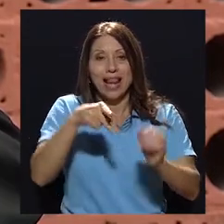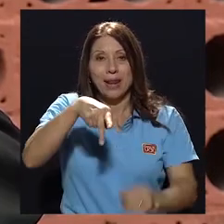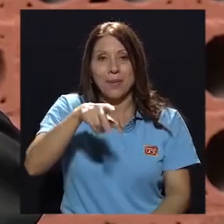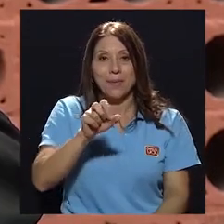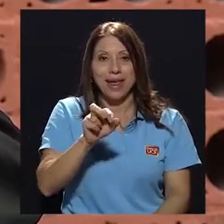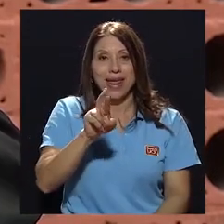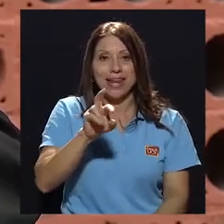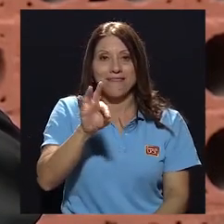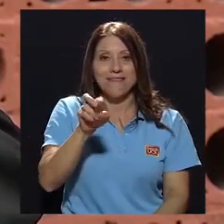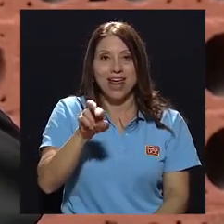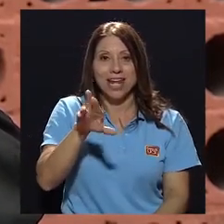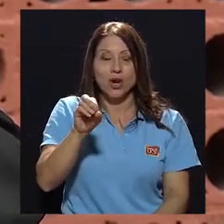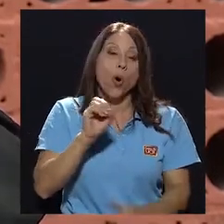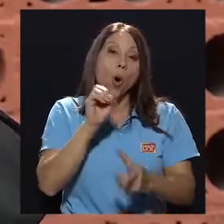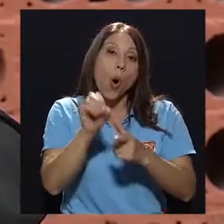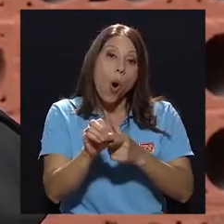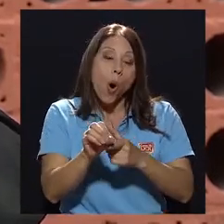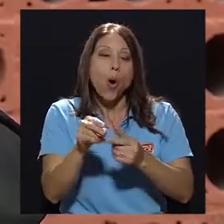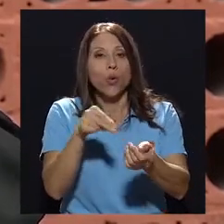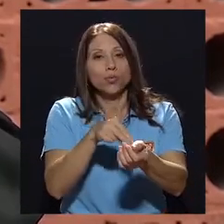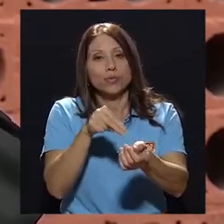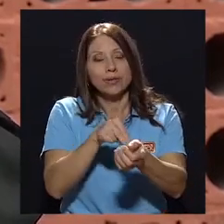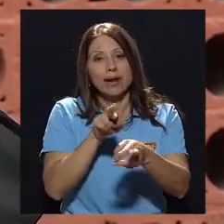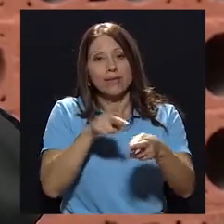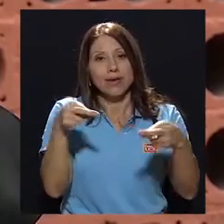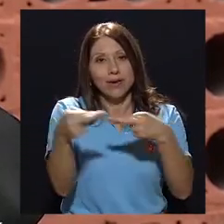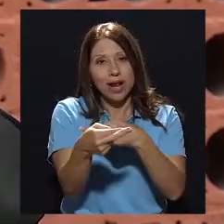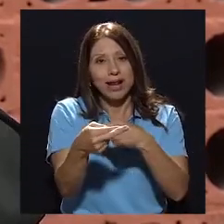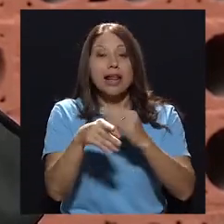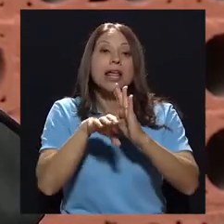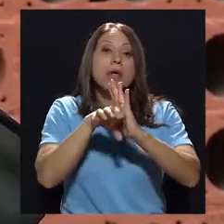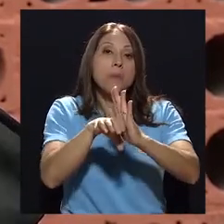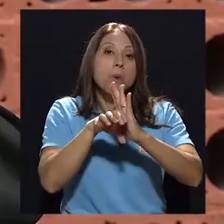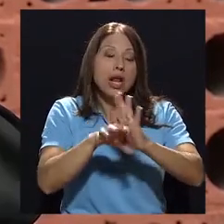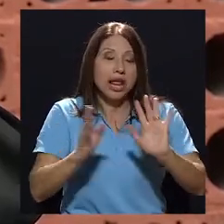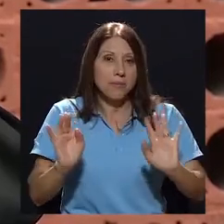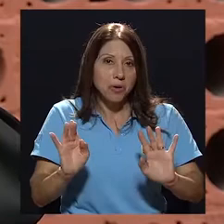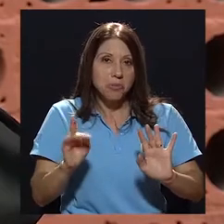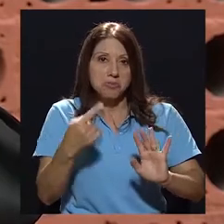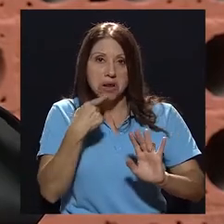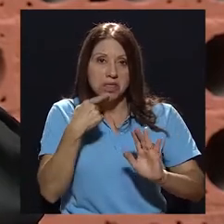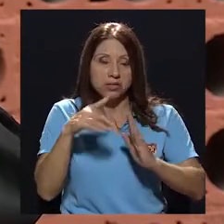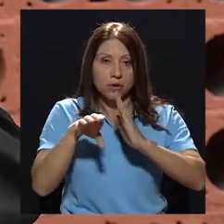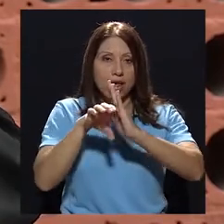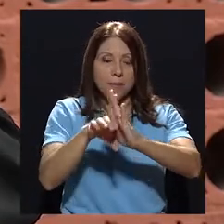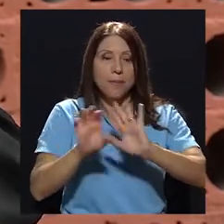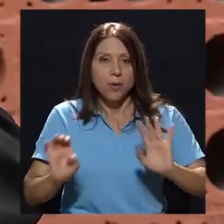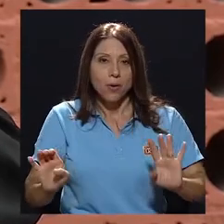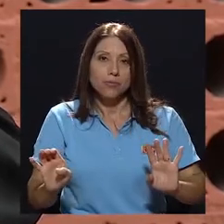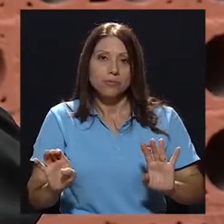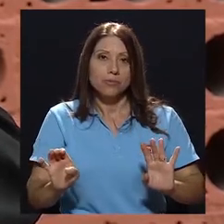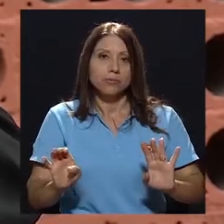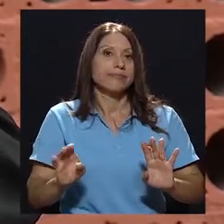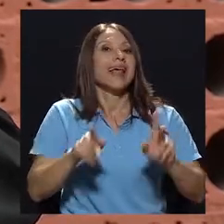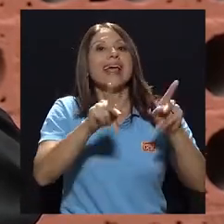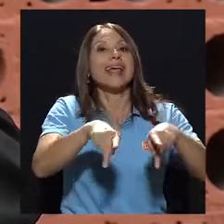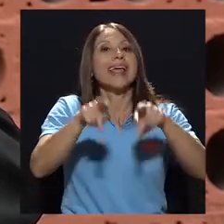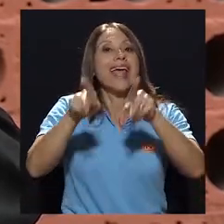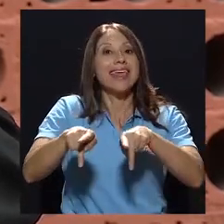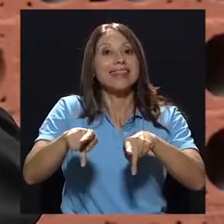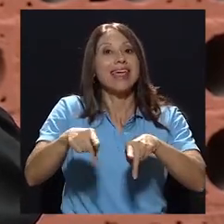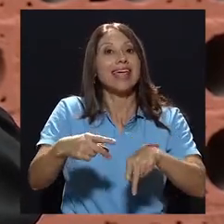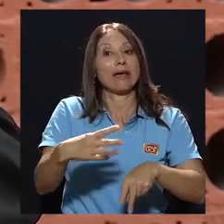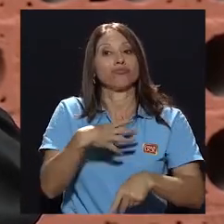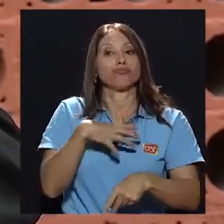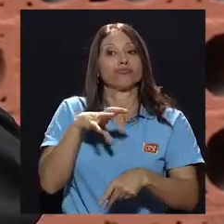cantones del país o pueden ser los hospitales regionales y, por ejemplo, para poner el ejemplo, la gente